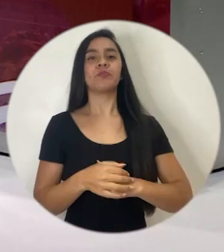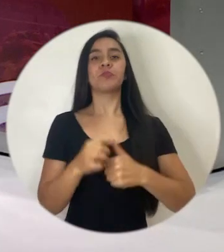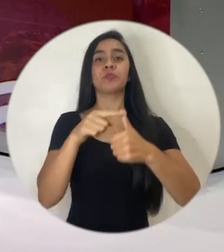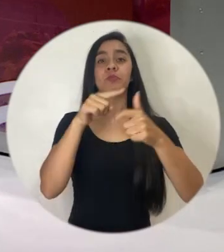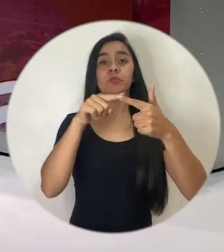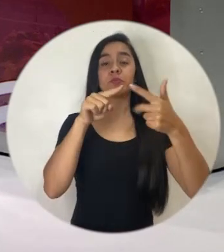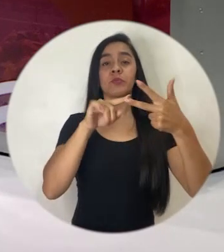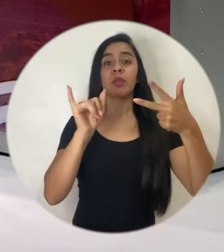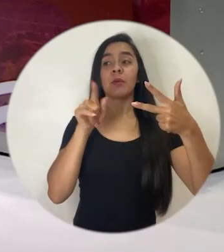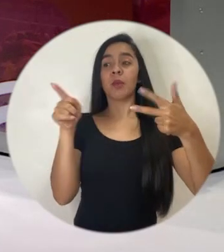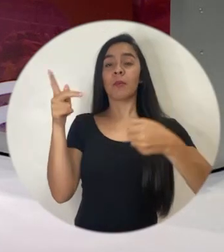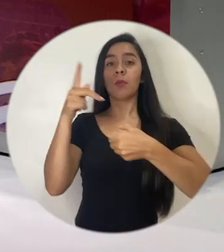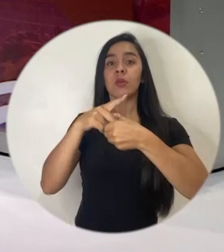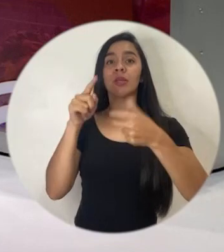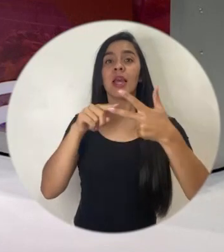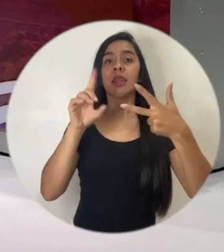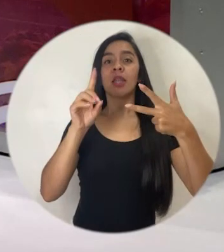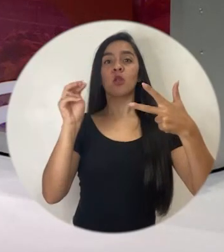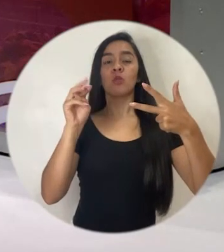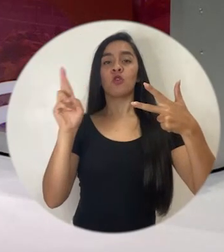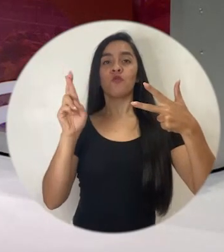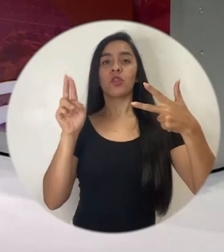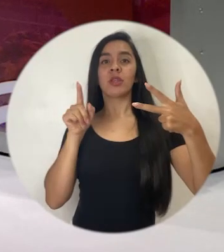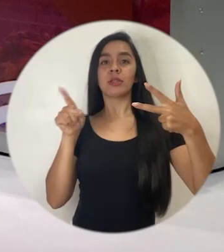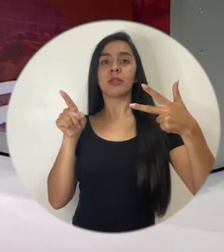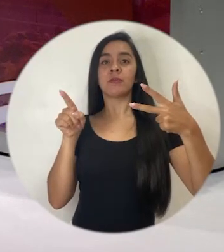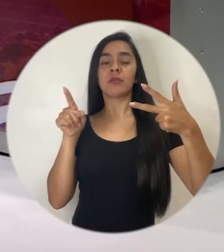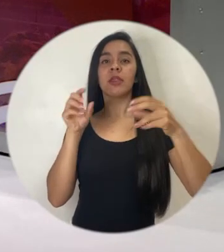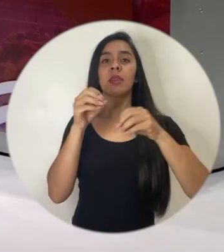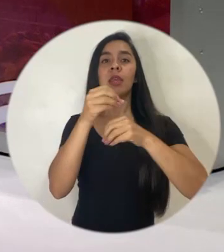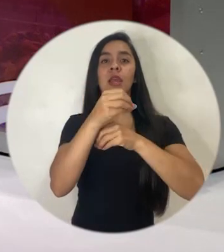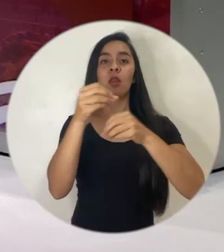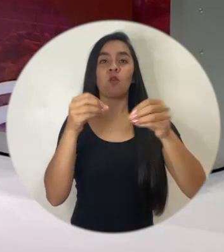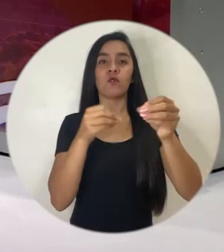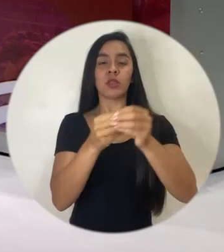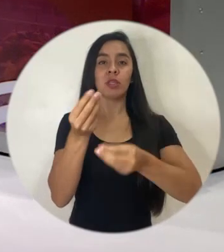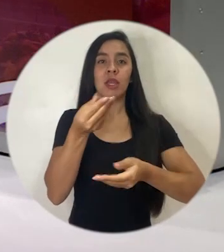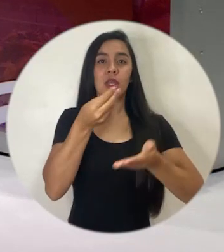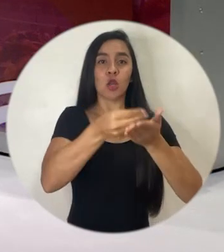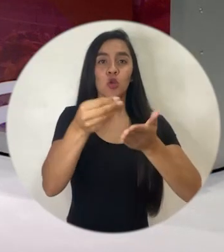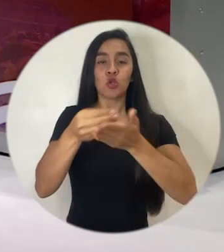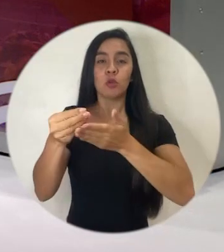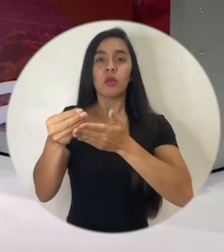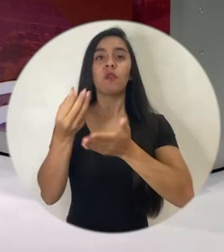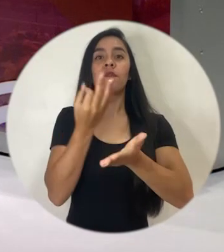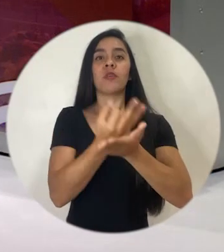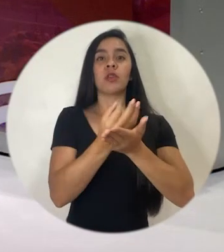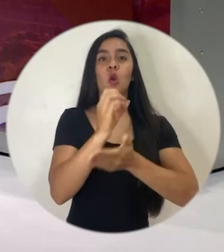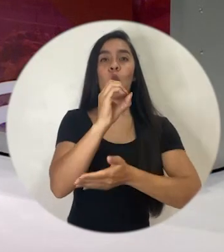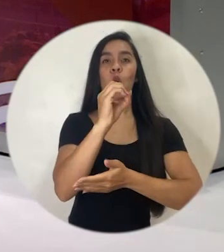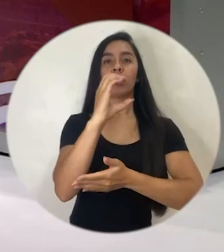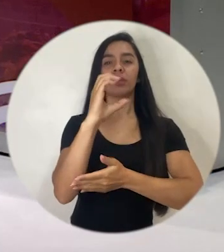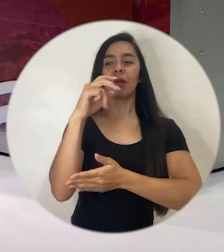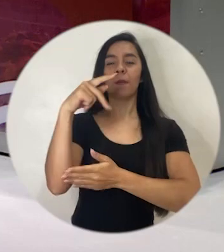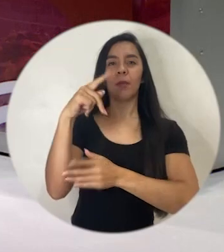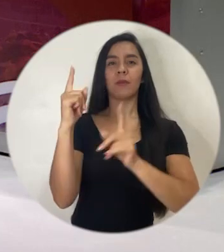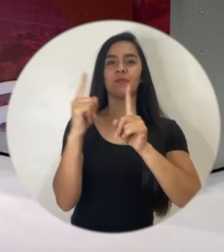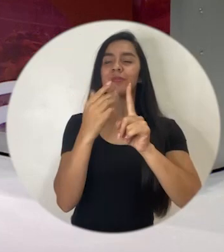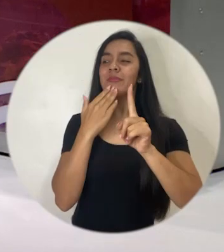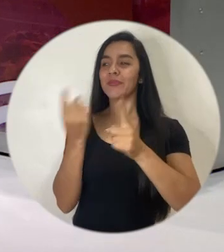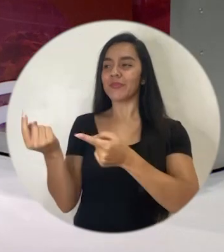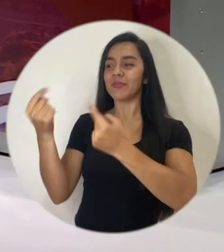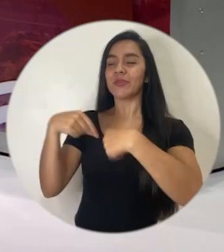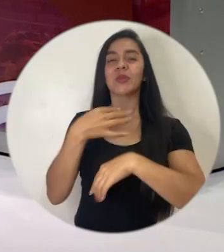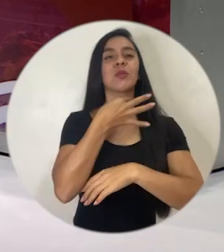Y también tenemos la participación de Danilo Montero Rodríguez, que es la Oficina del Consumidor Financiero OCP. Gracias por estar con